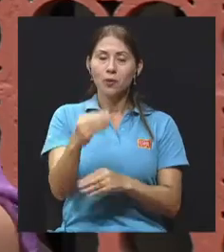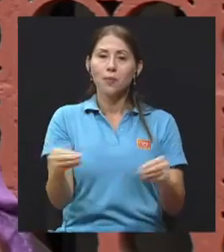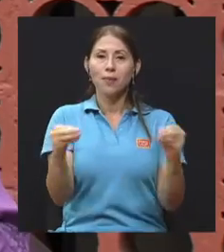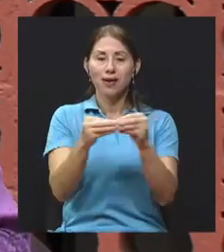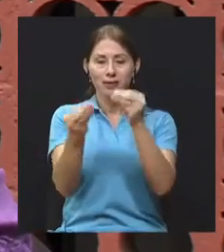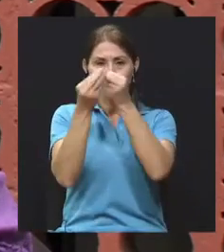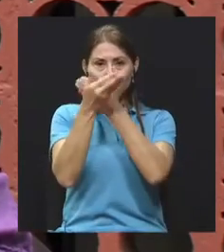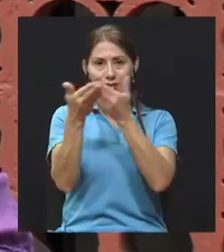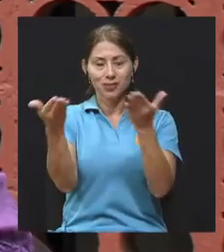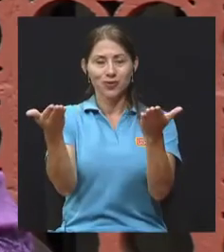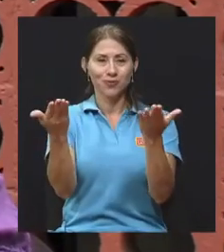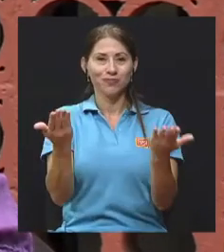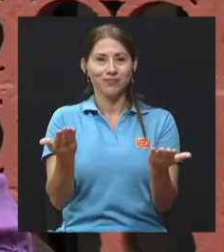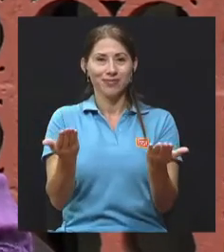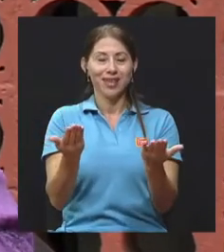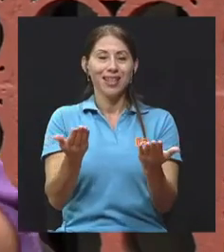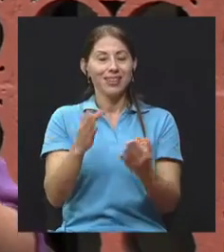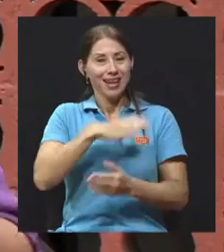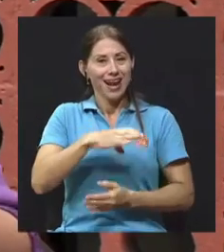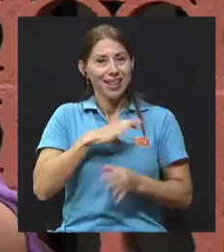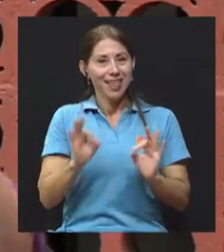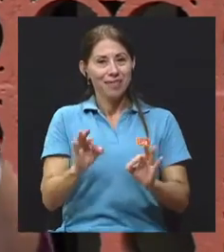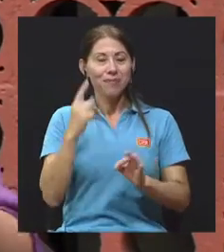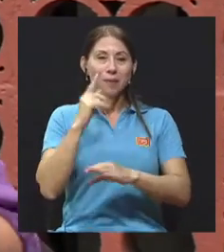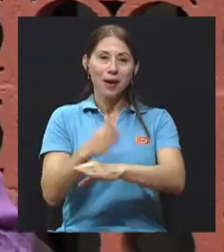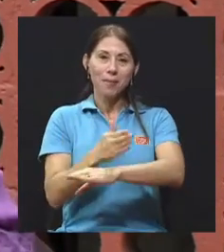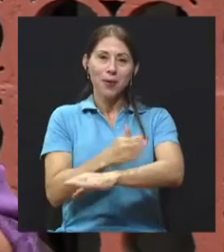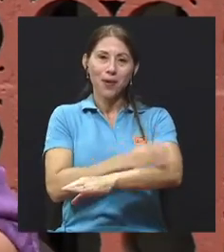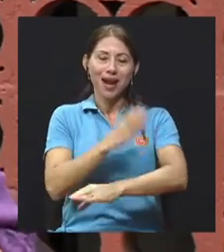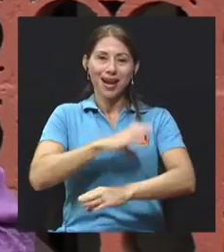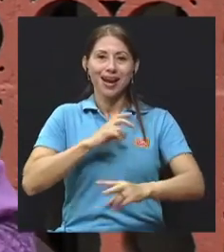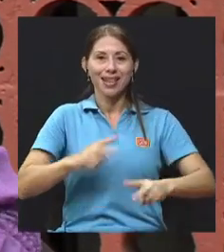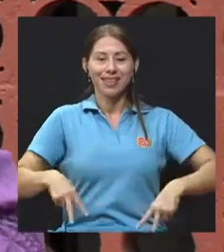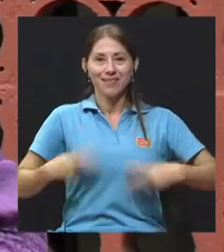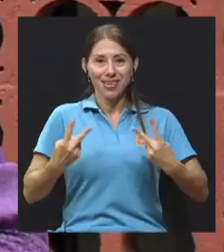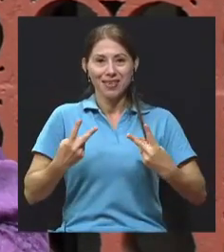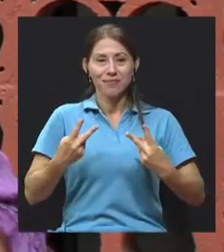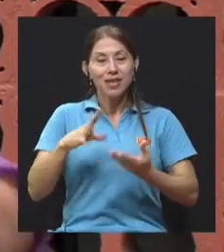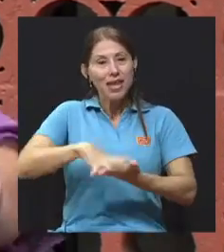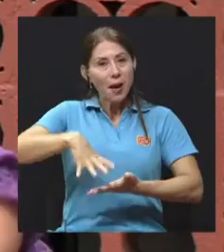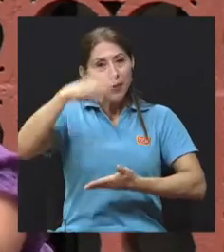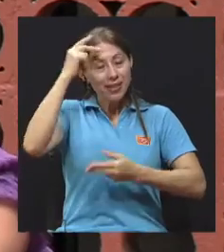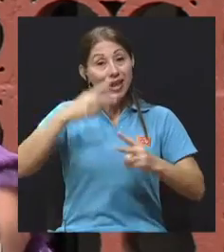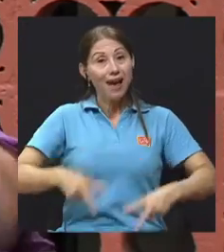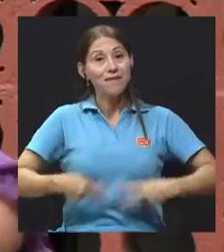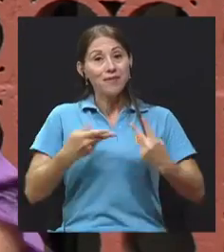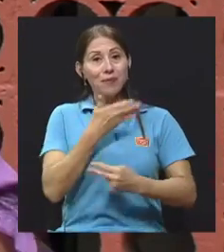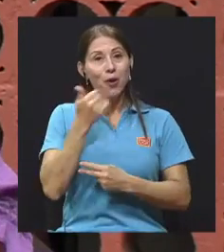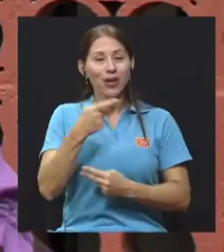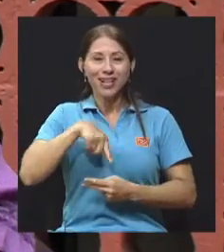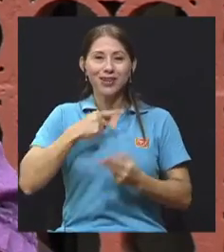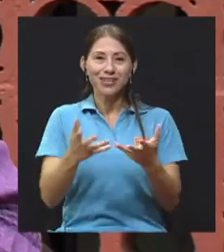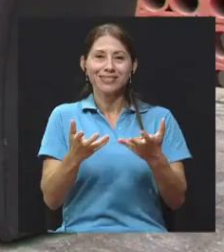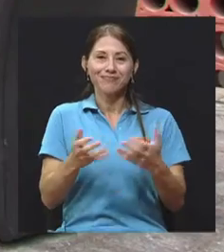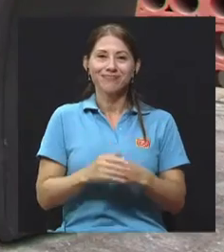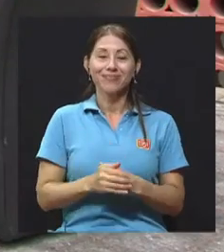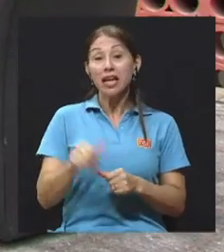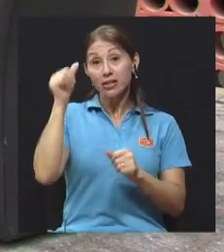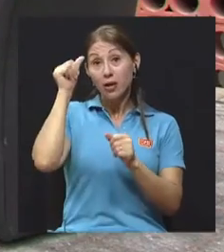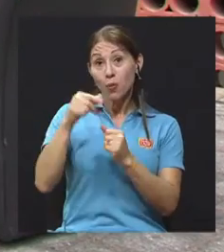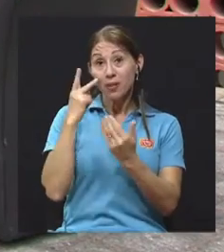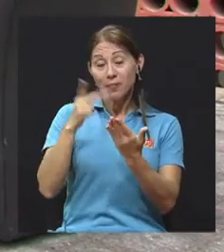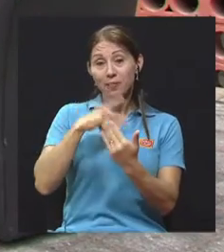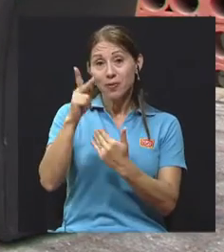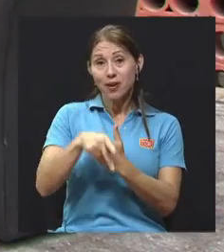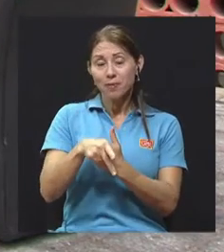más información, por supuesto, de calidad, para mejorar nuestra calidad de vida también y aprender a vivir mejor, que es lo que queremos. Claro, y recuerden